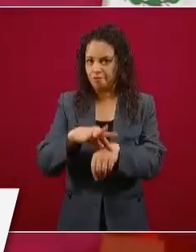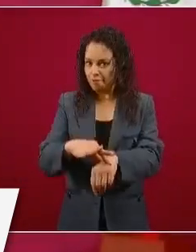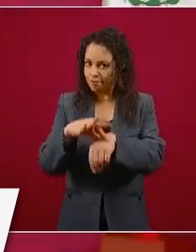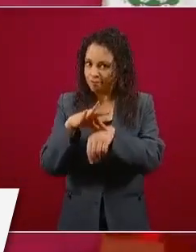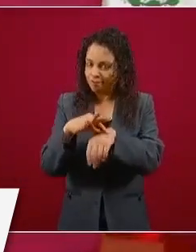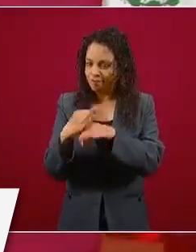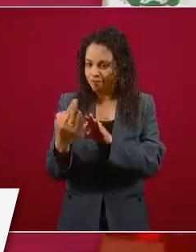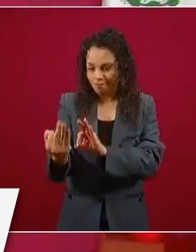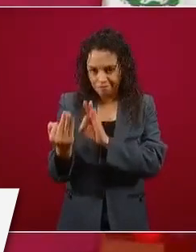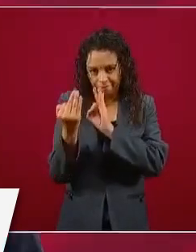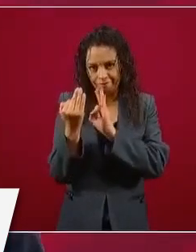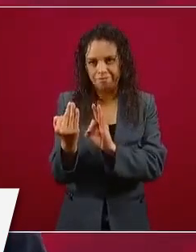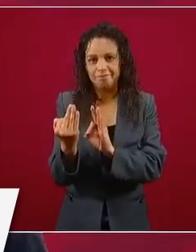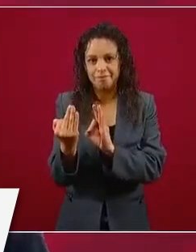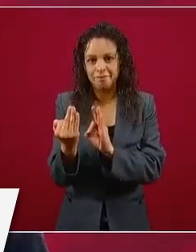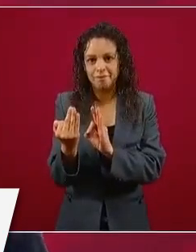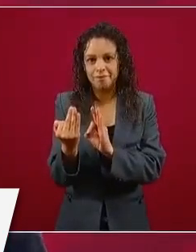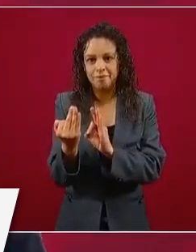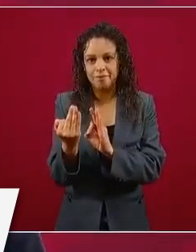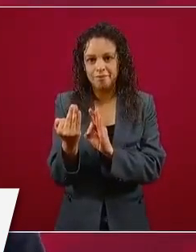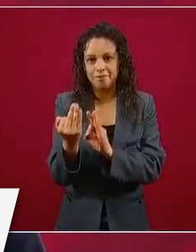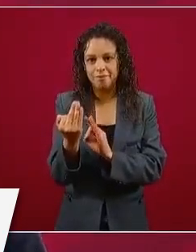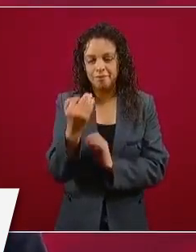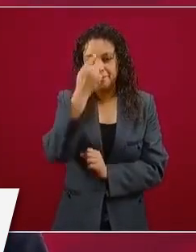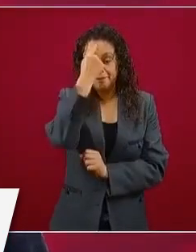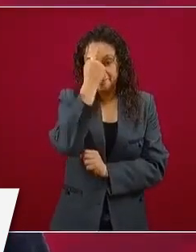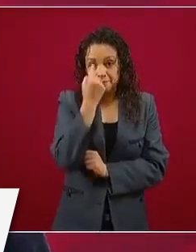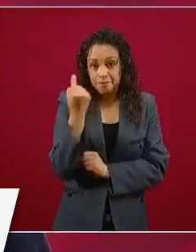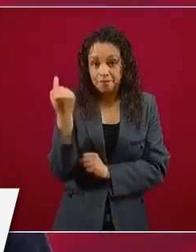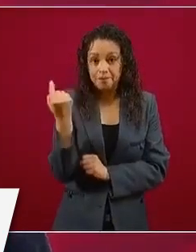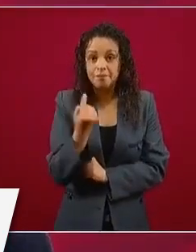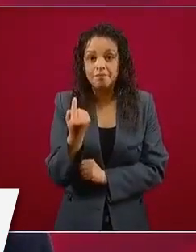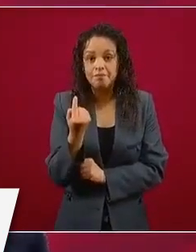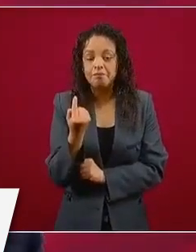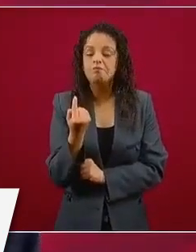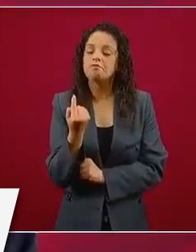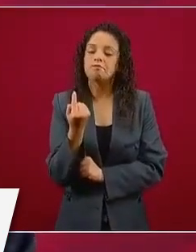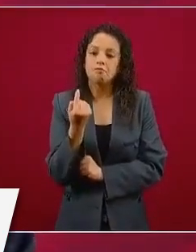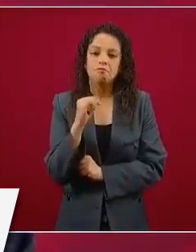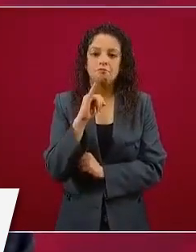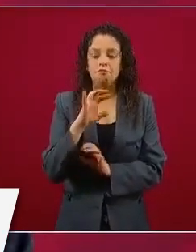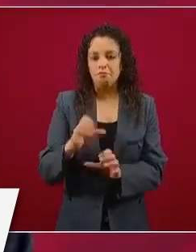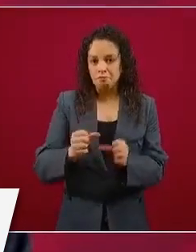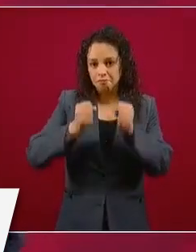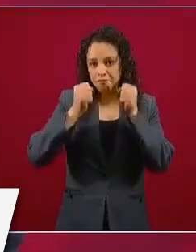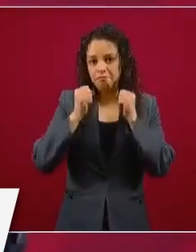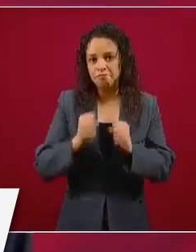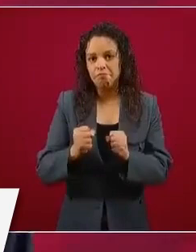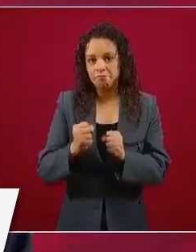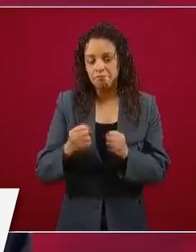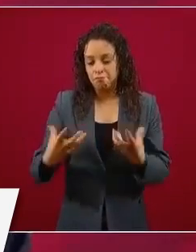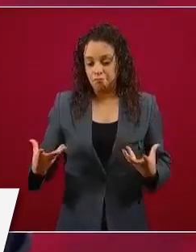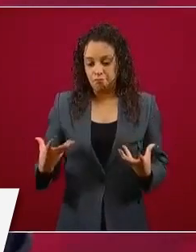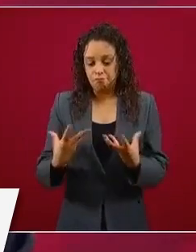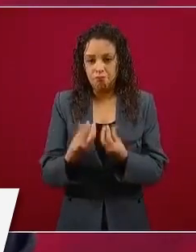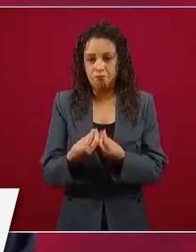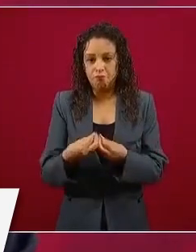reafirmar el compromiso de trabajar juntos